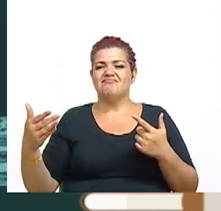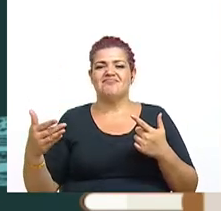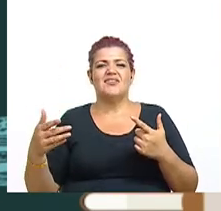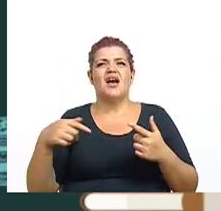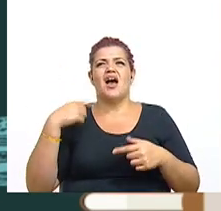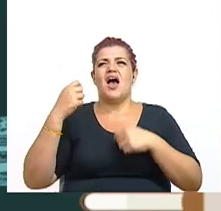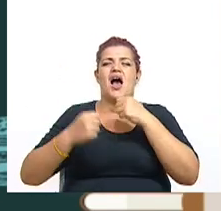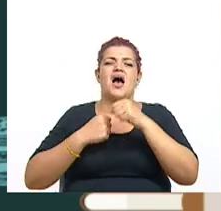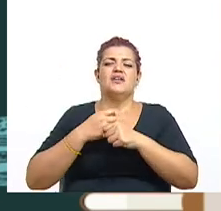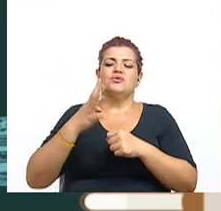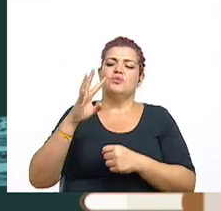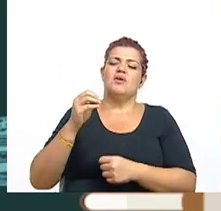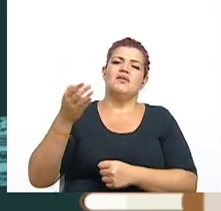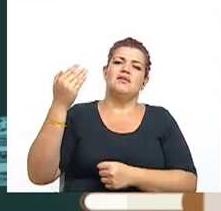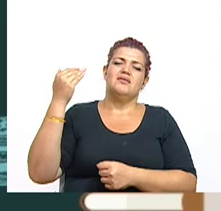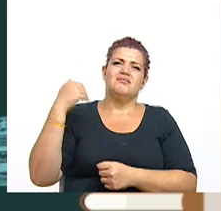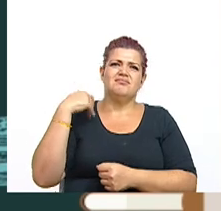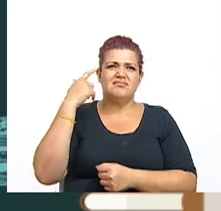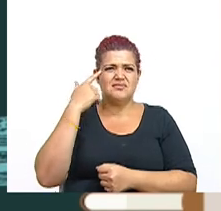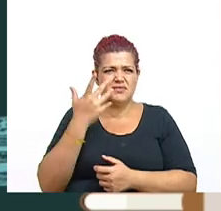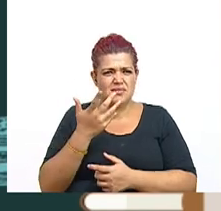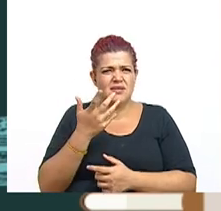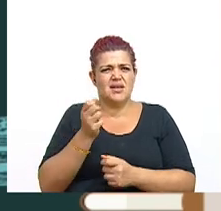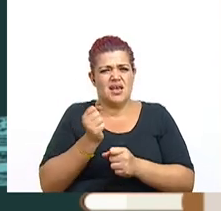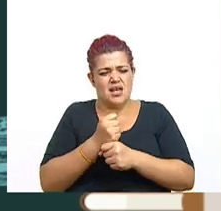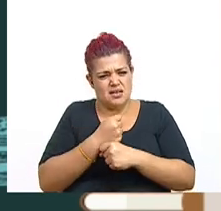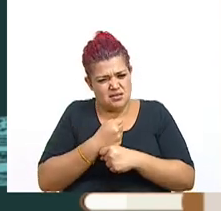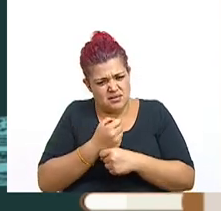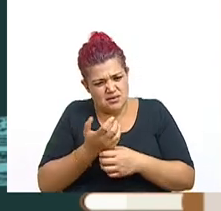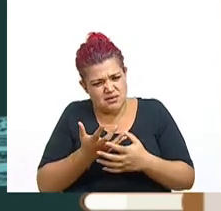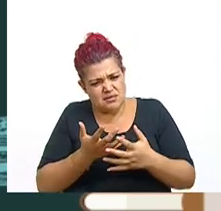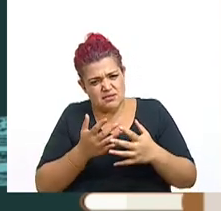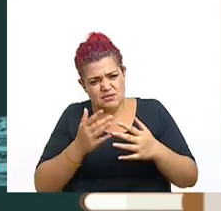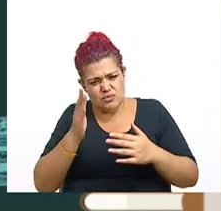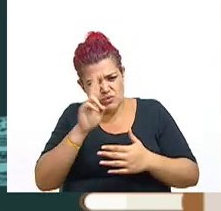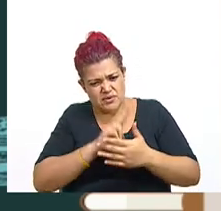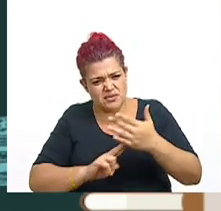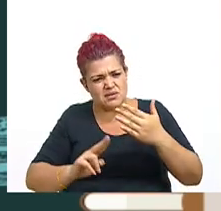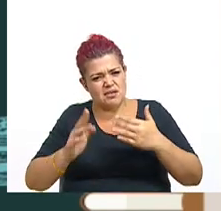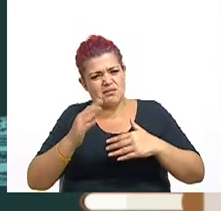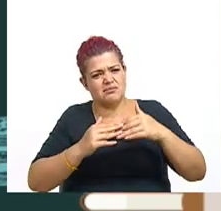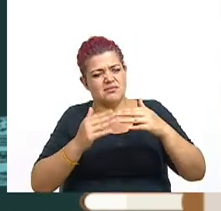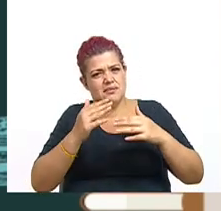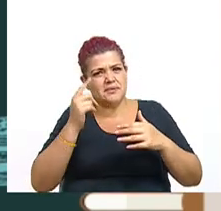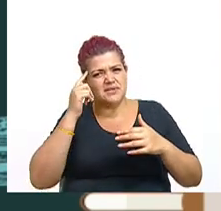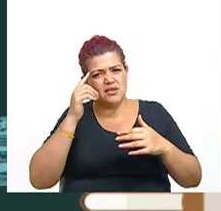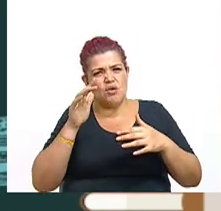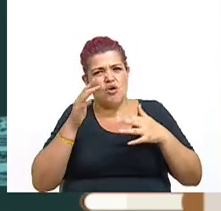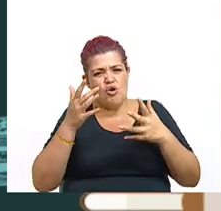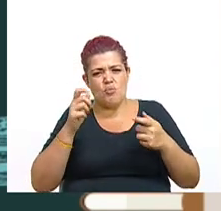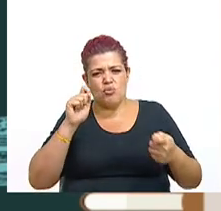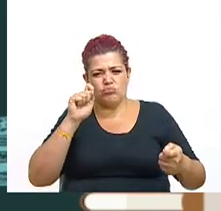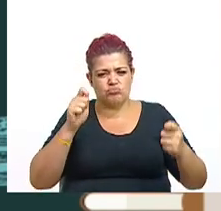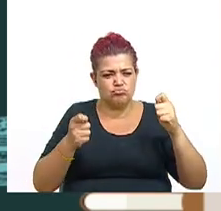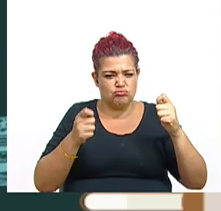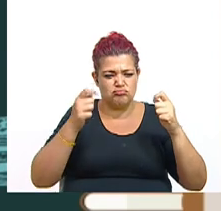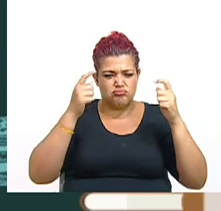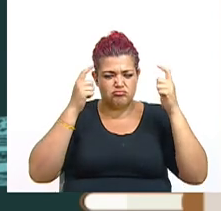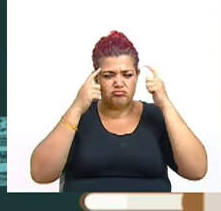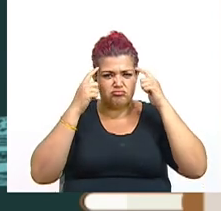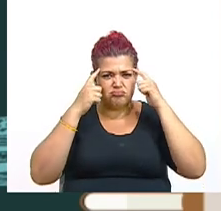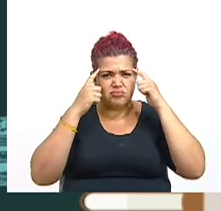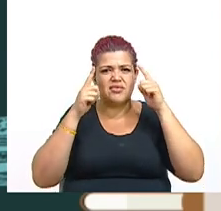en los años 40 consideraron la creación de la UCR, y lo hicieron pensando en transformar no solo las mentes, sino también